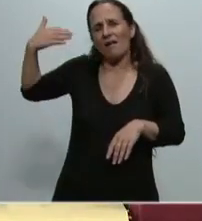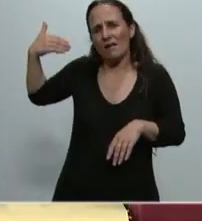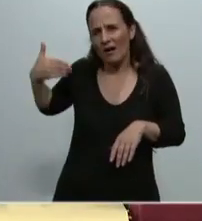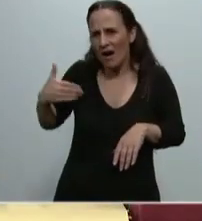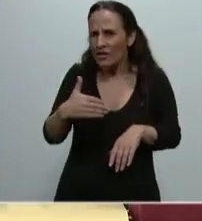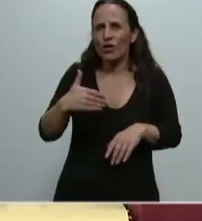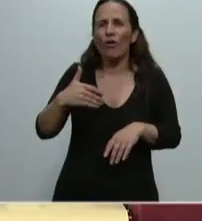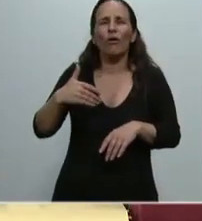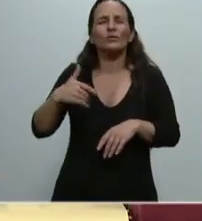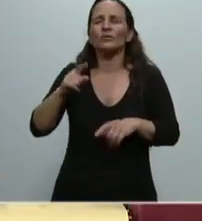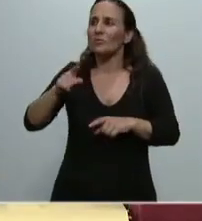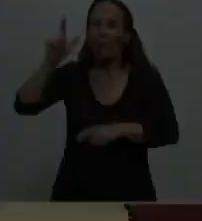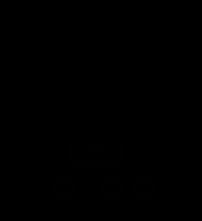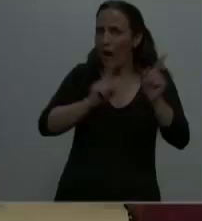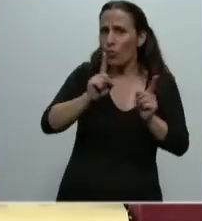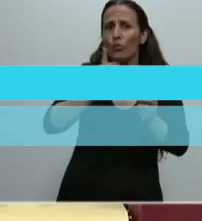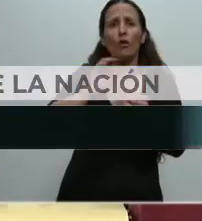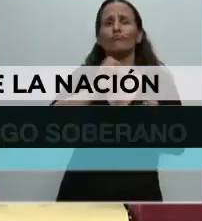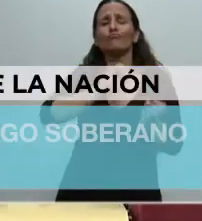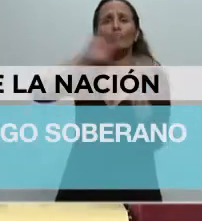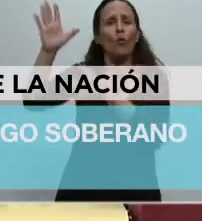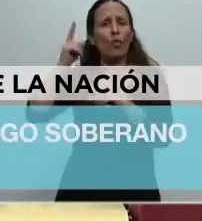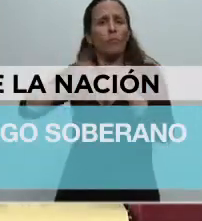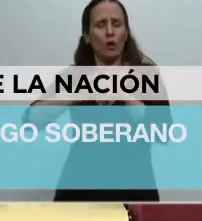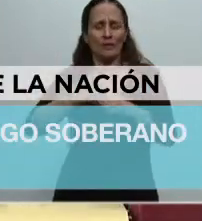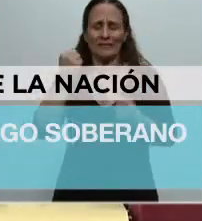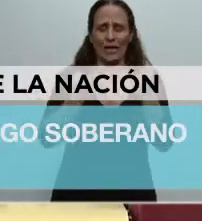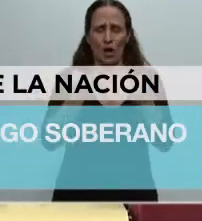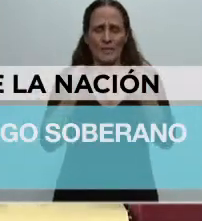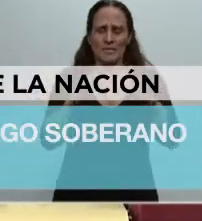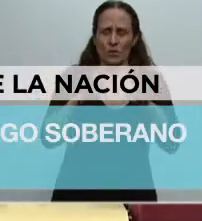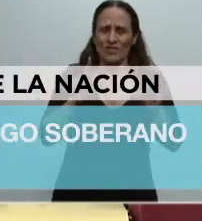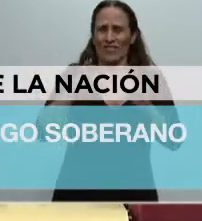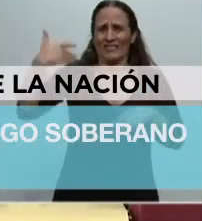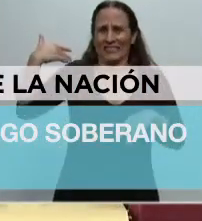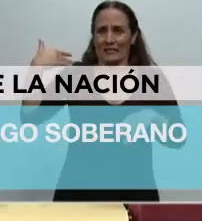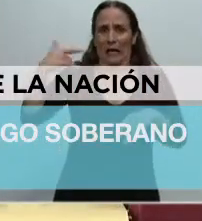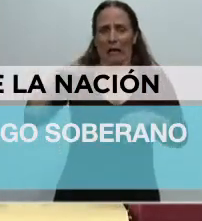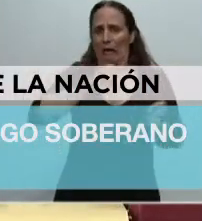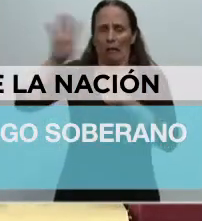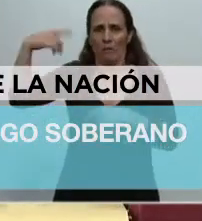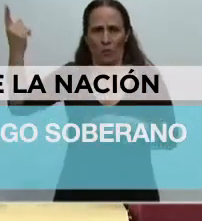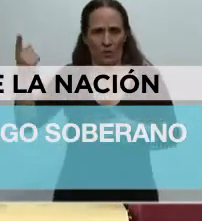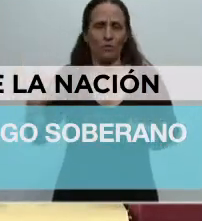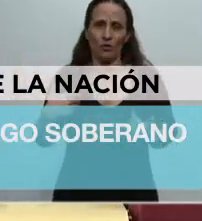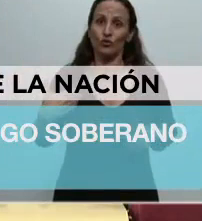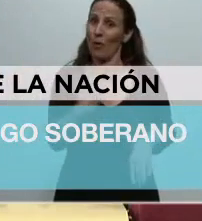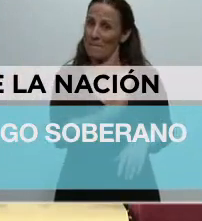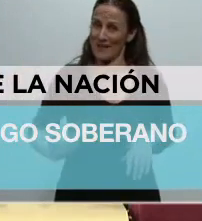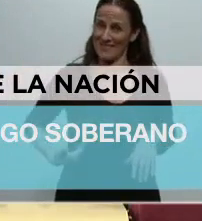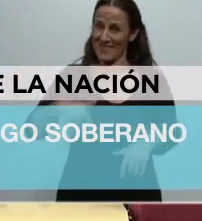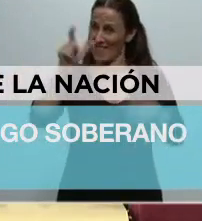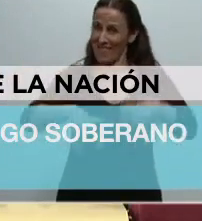no creyeran en nuestras posibilidades. Lo que yo pretendo sinceramente como Presidenta de todos los argentinos que he tenido el